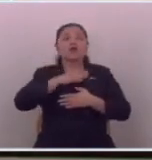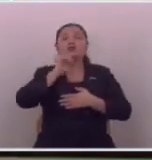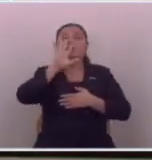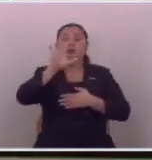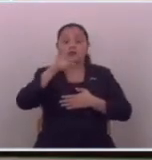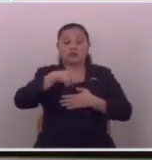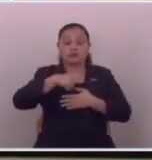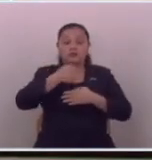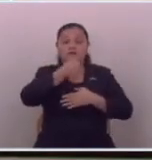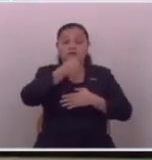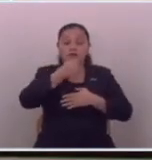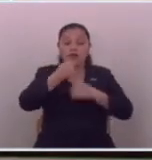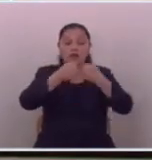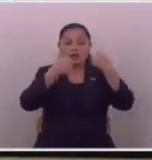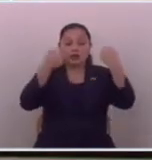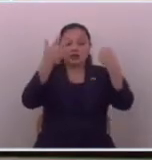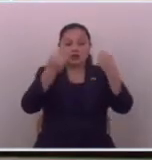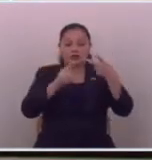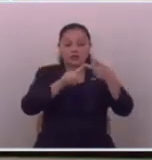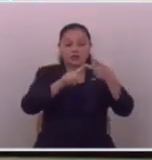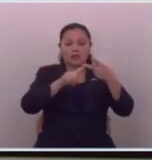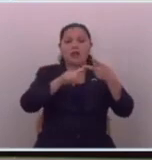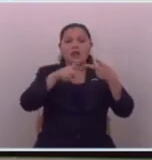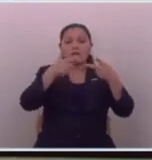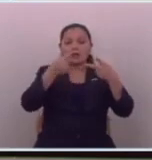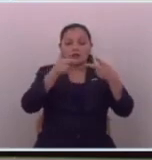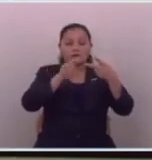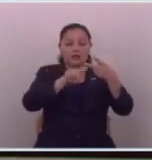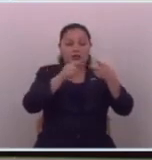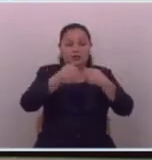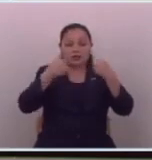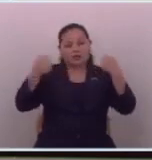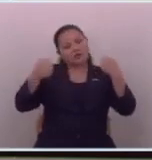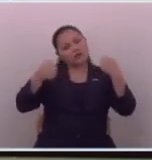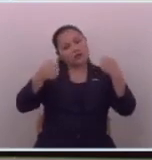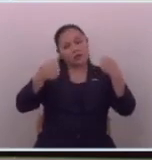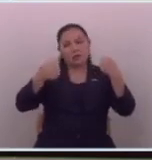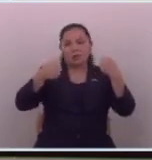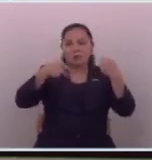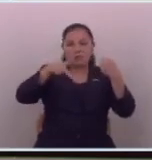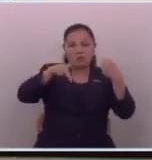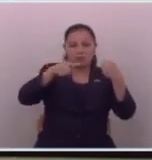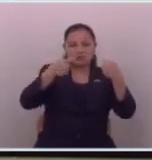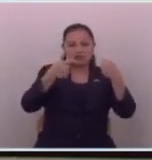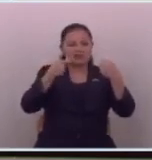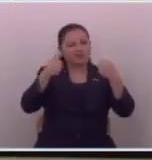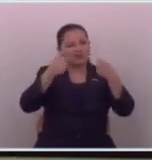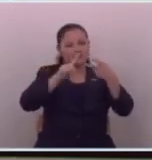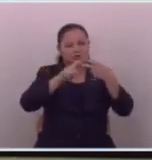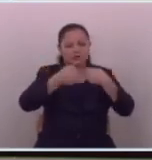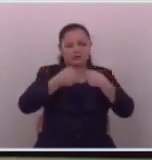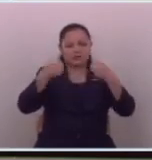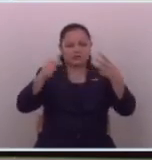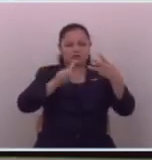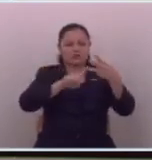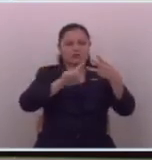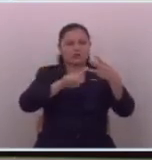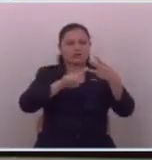digo las fuentes son el diario de hoy la prensa gráfica el diario el